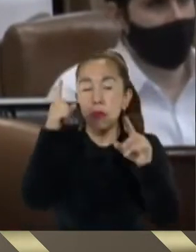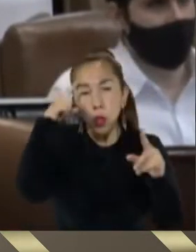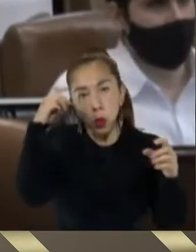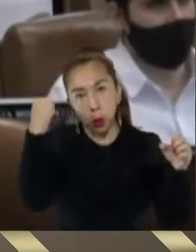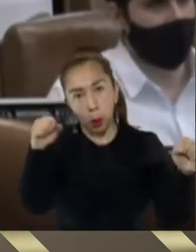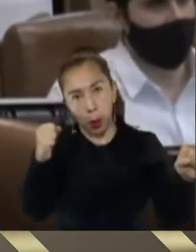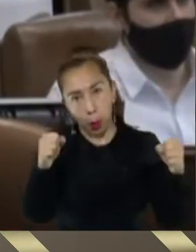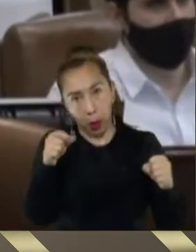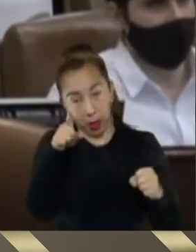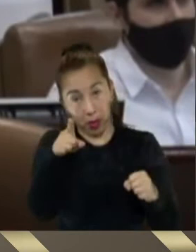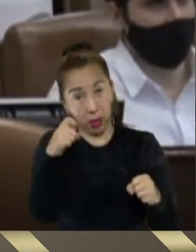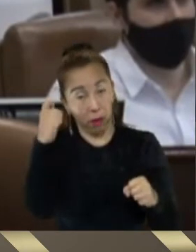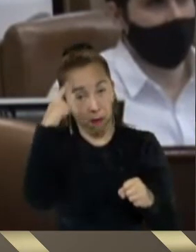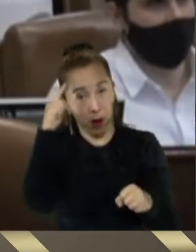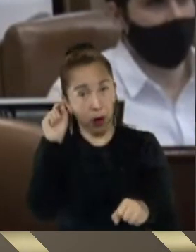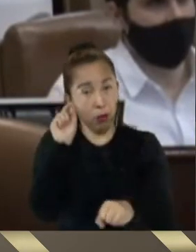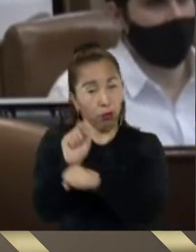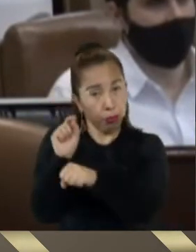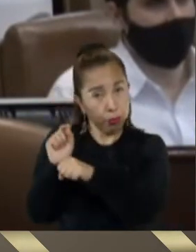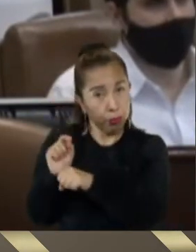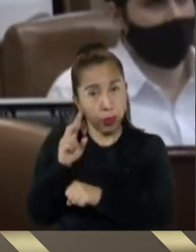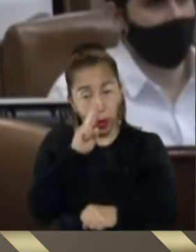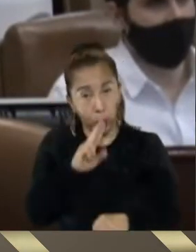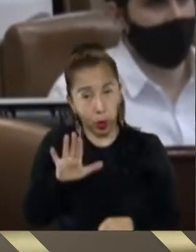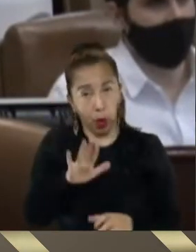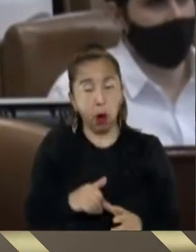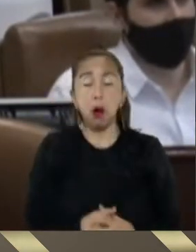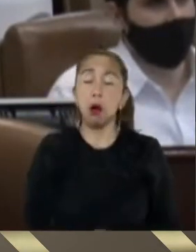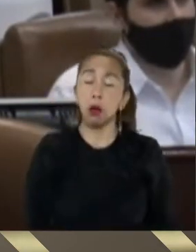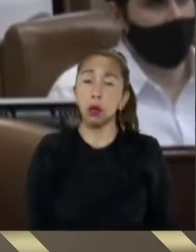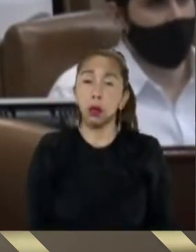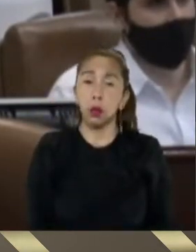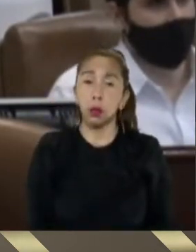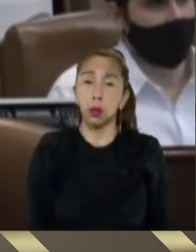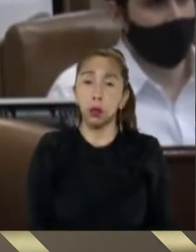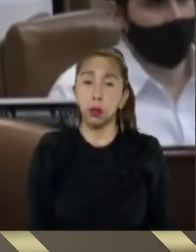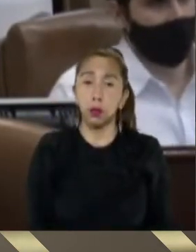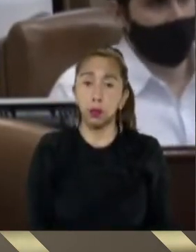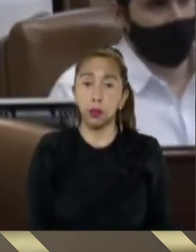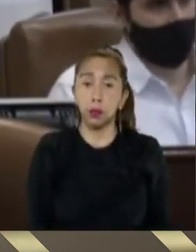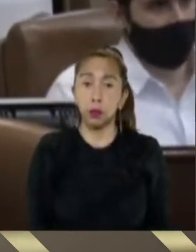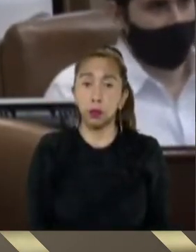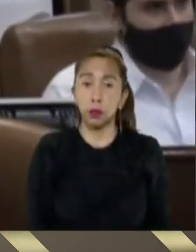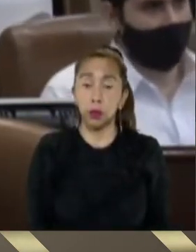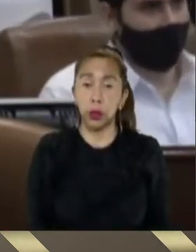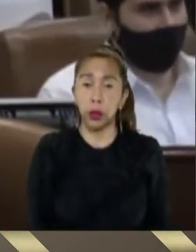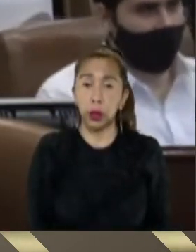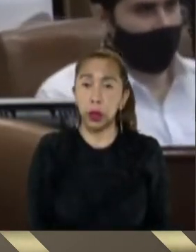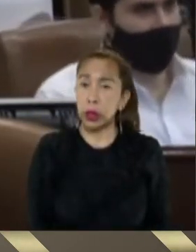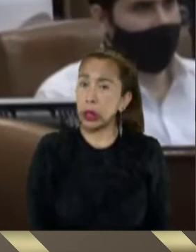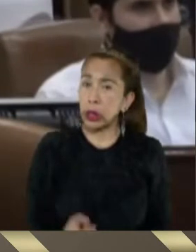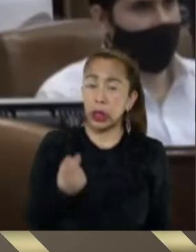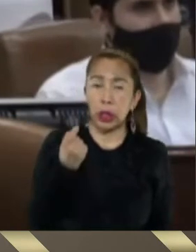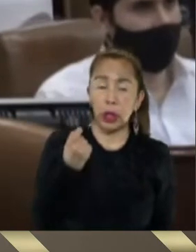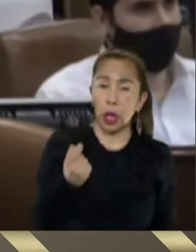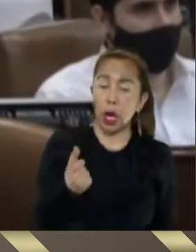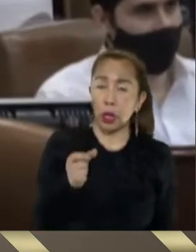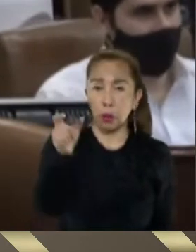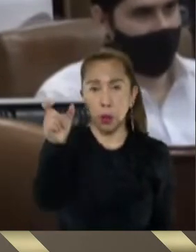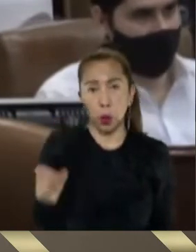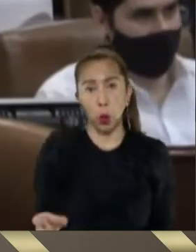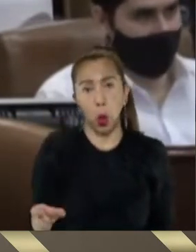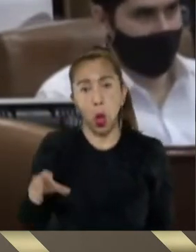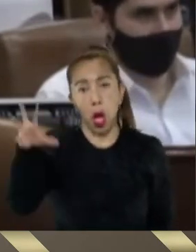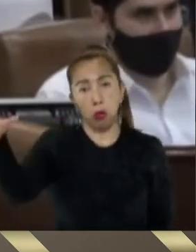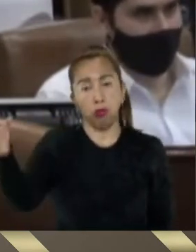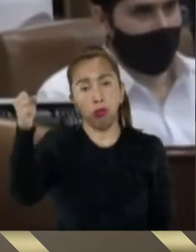censura por parte del gobierno nacional en el cual por poco y meten a la cárcel a quien denunció al